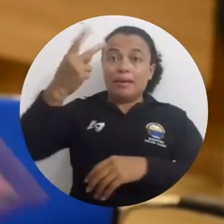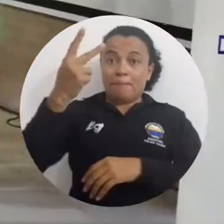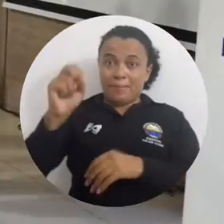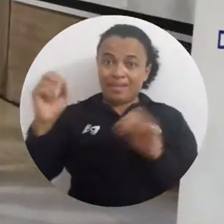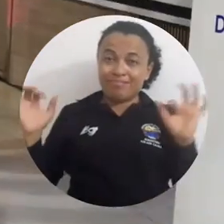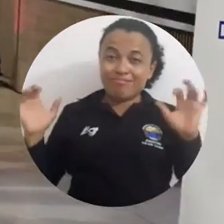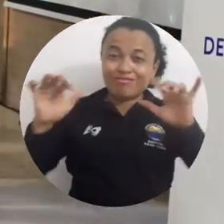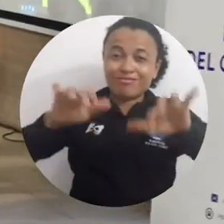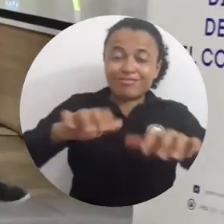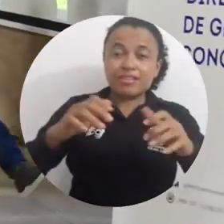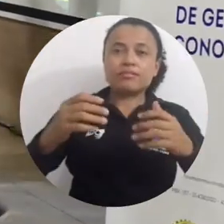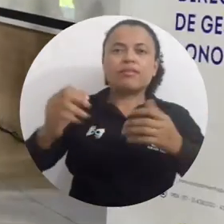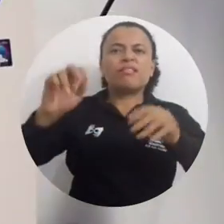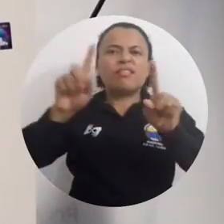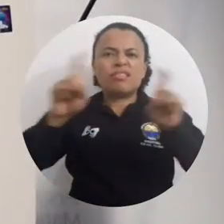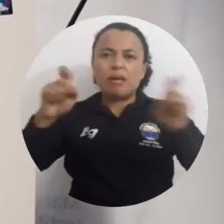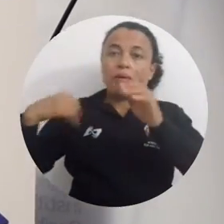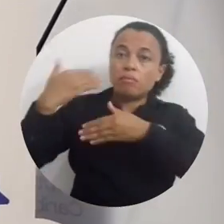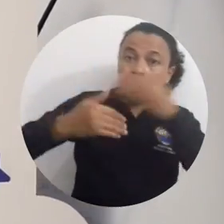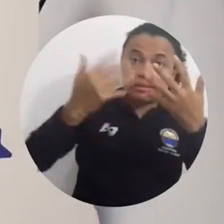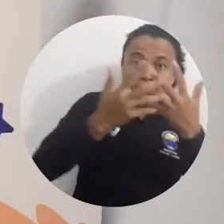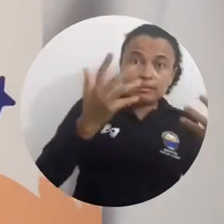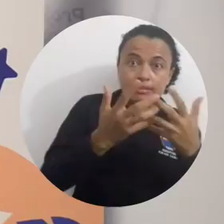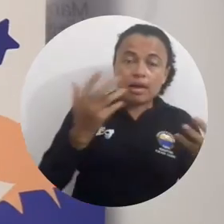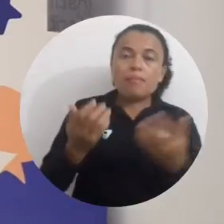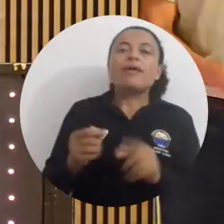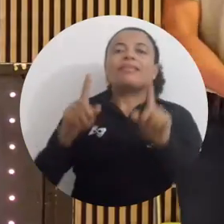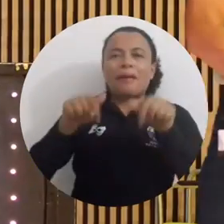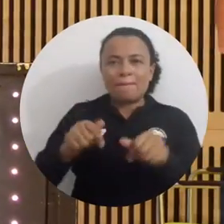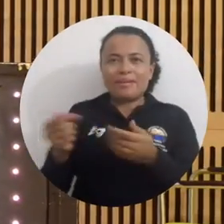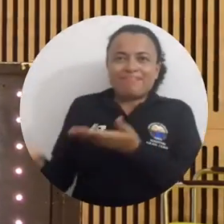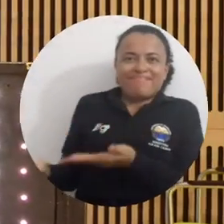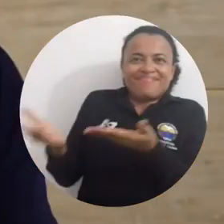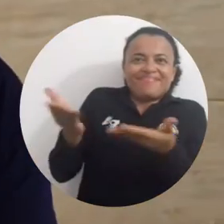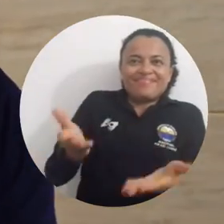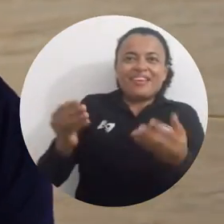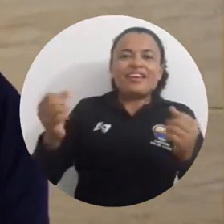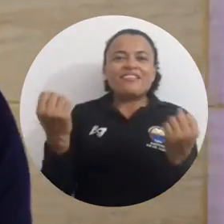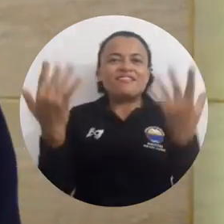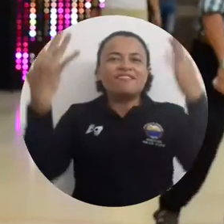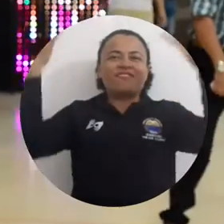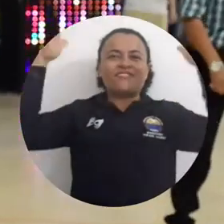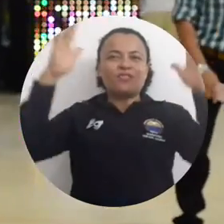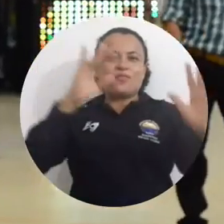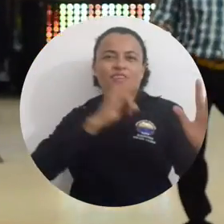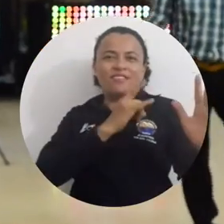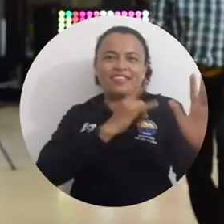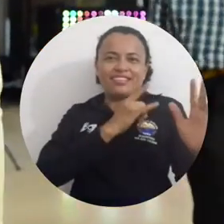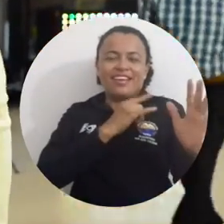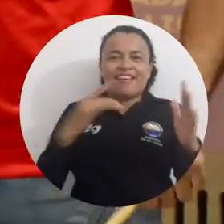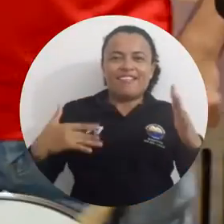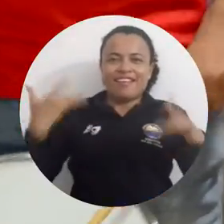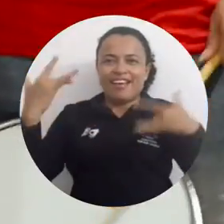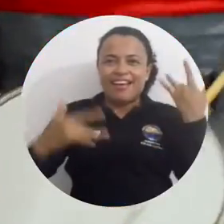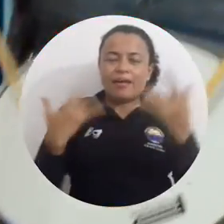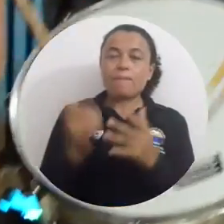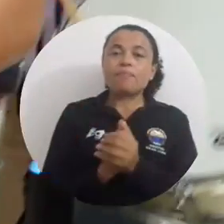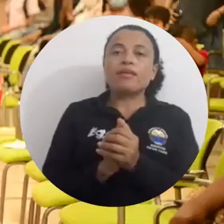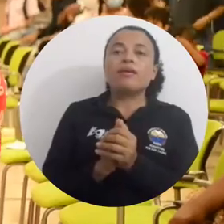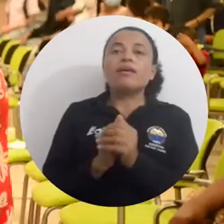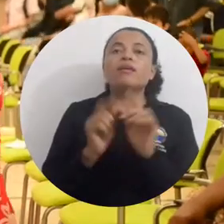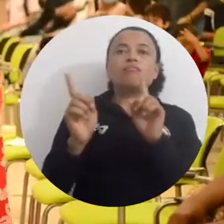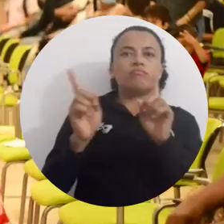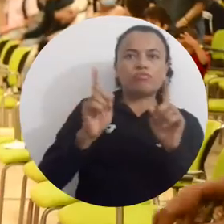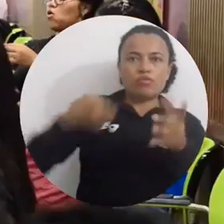de Sistemas sirvió como antesala al primer festival la Universidad de la Felicidad, un evento que buscó promover los ritmos musicales como